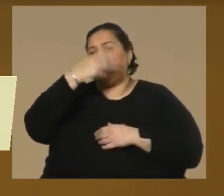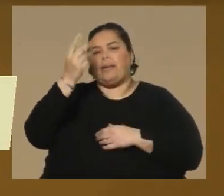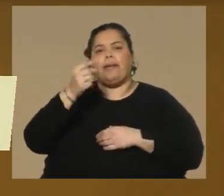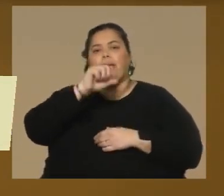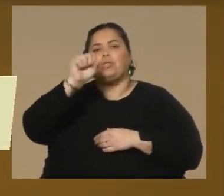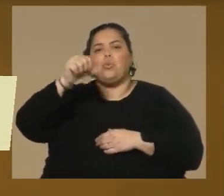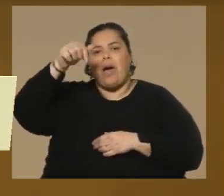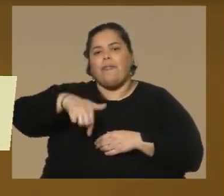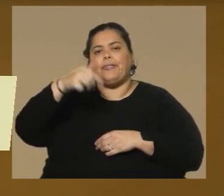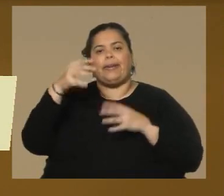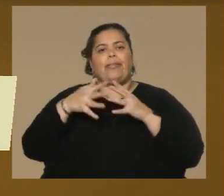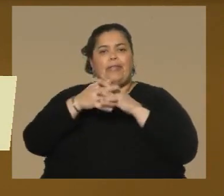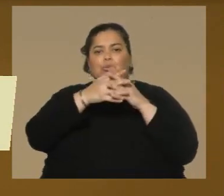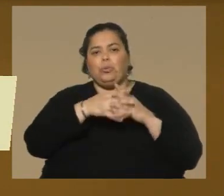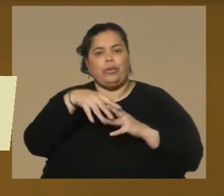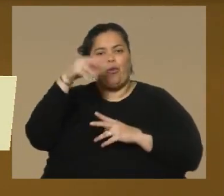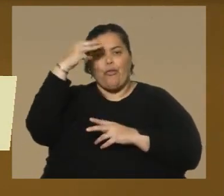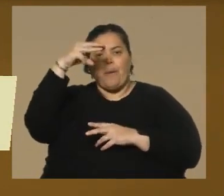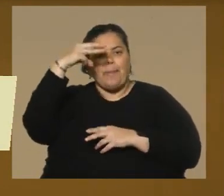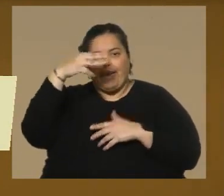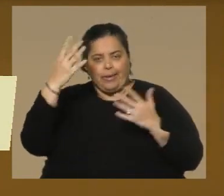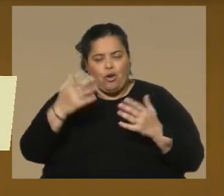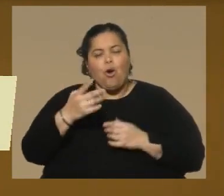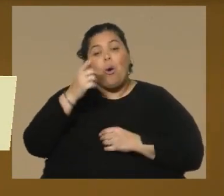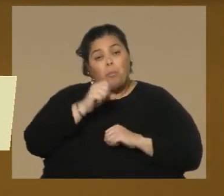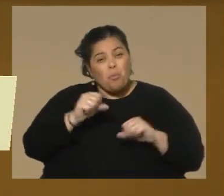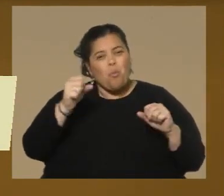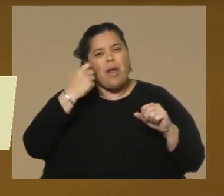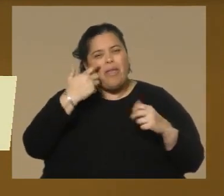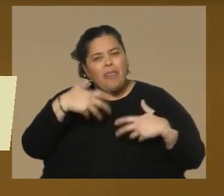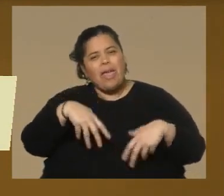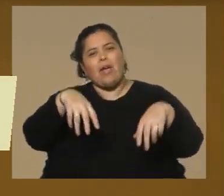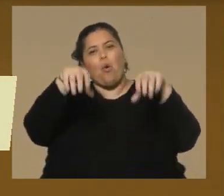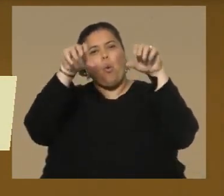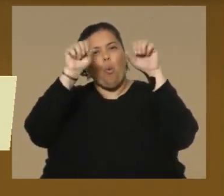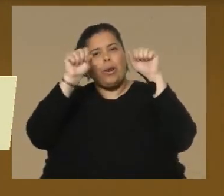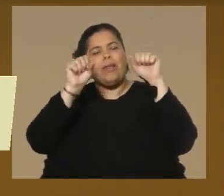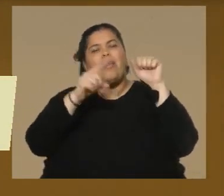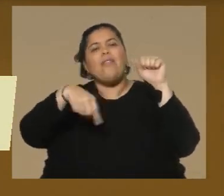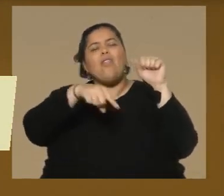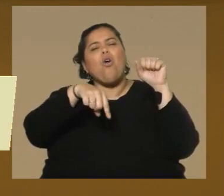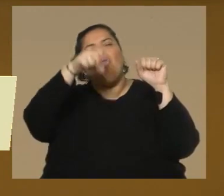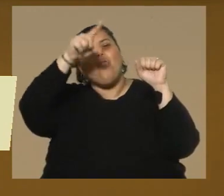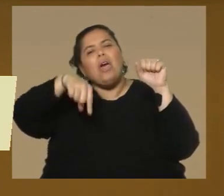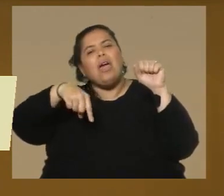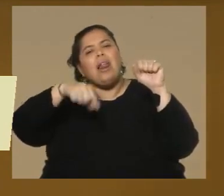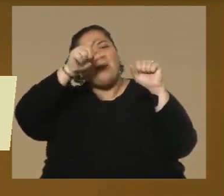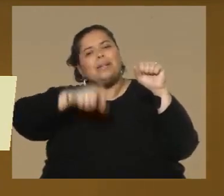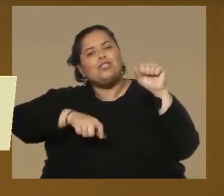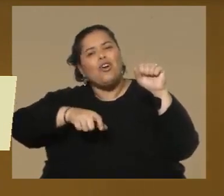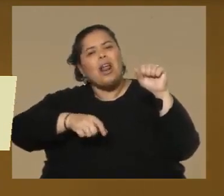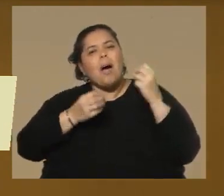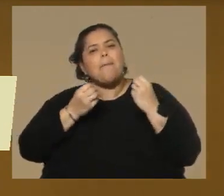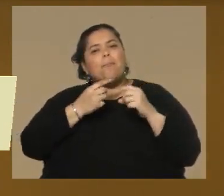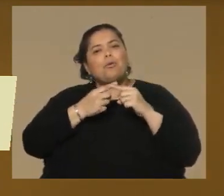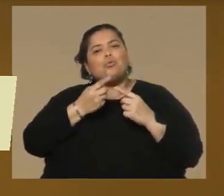etc., ¿se puede descubrir la nacionalidad de las personas en su